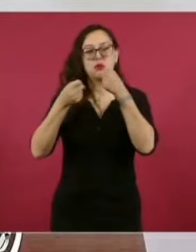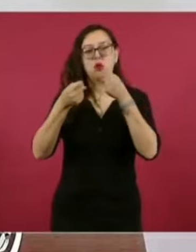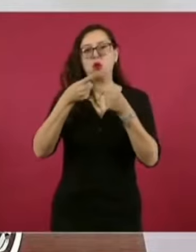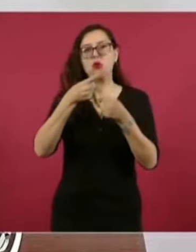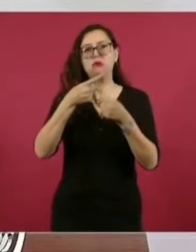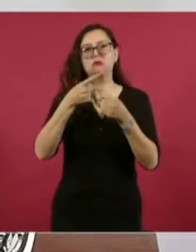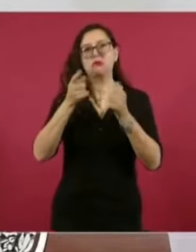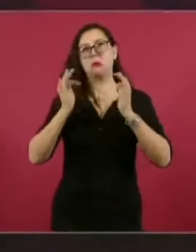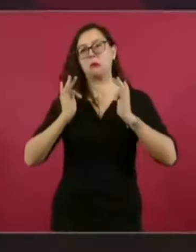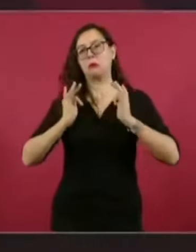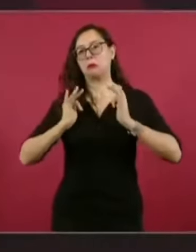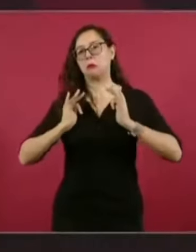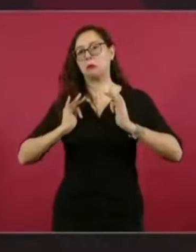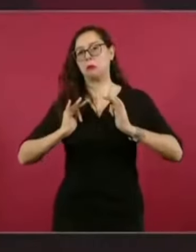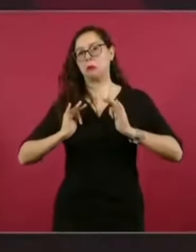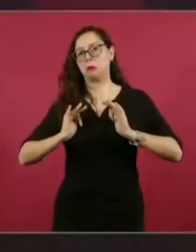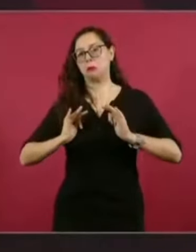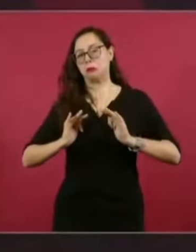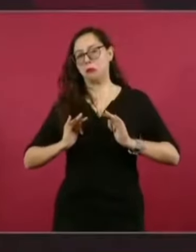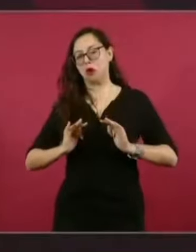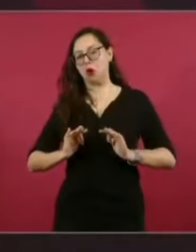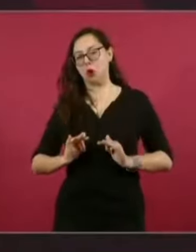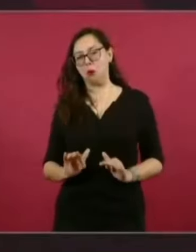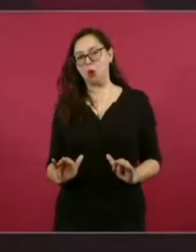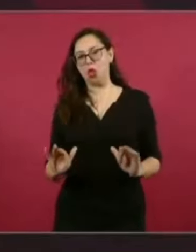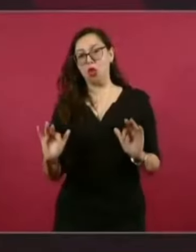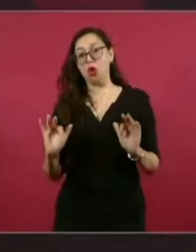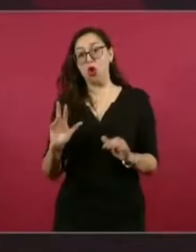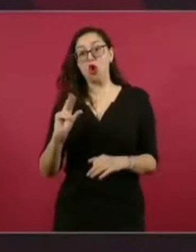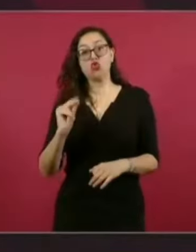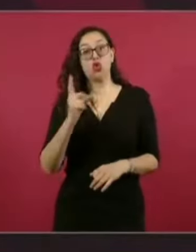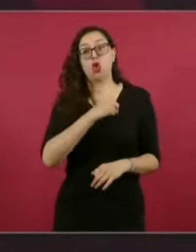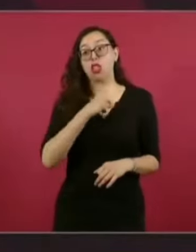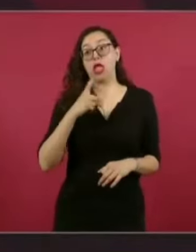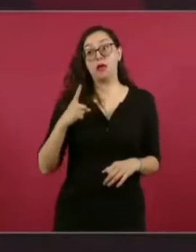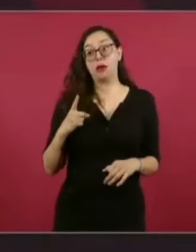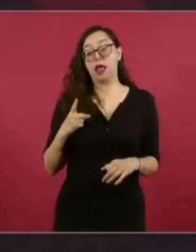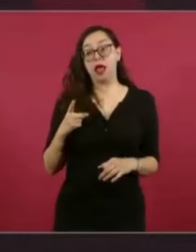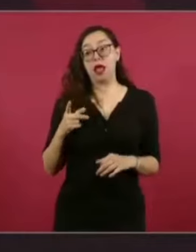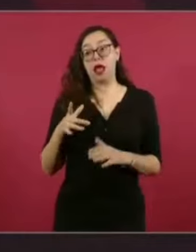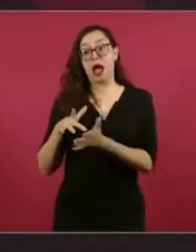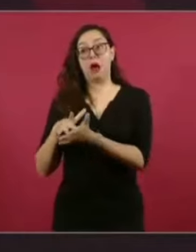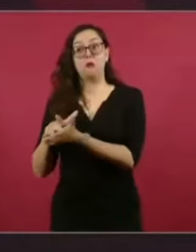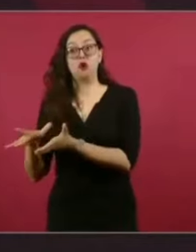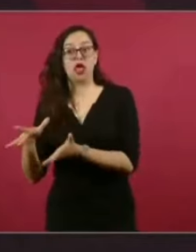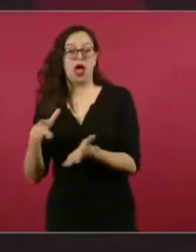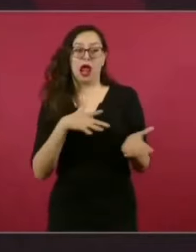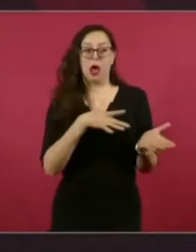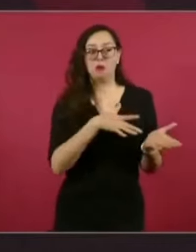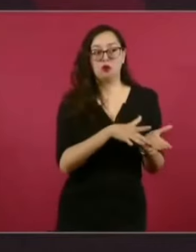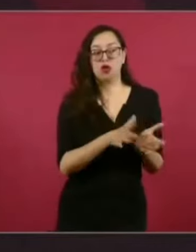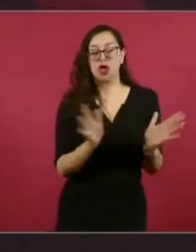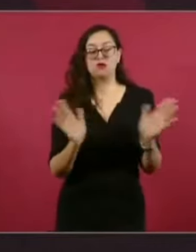Y claro, es una simulación más, porque